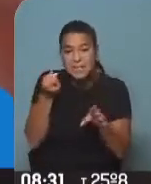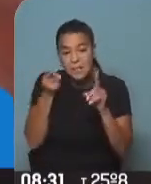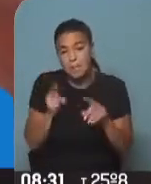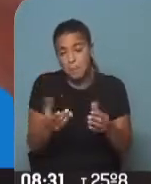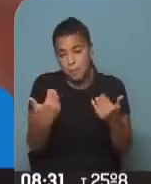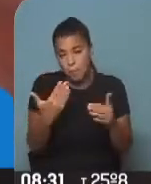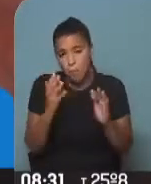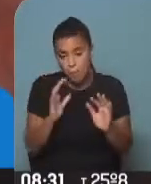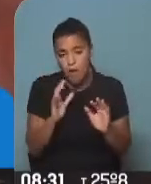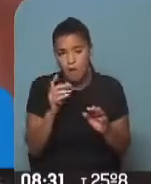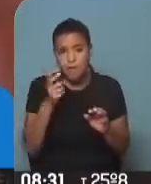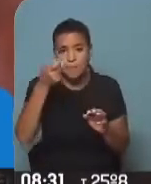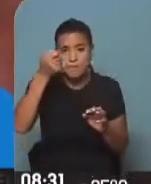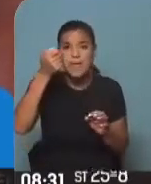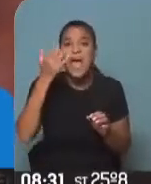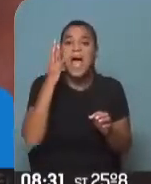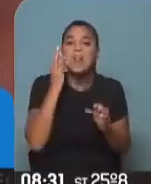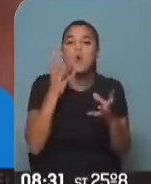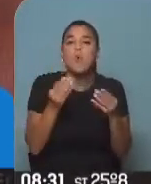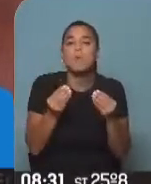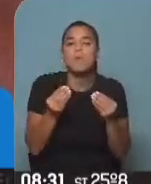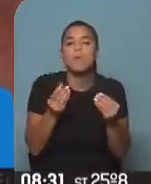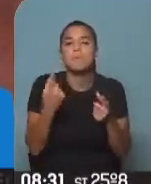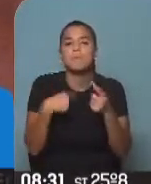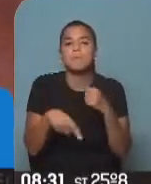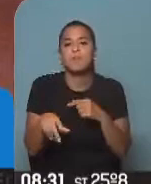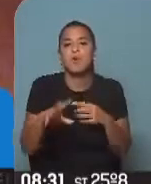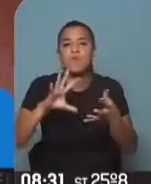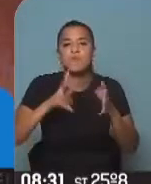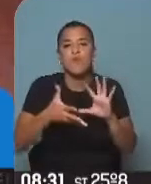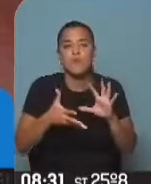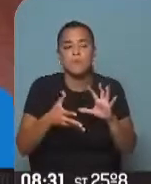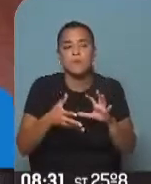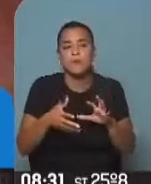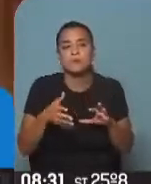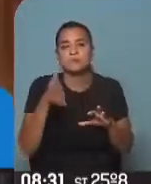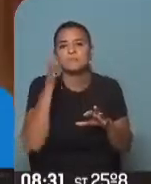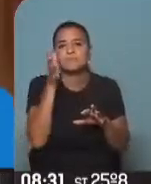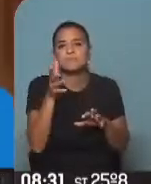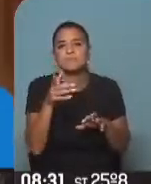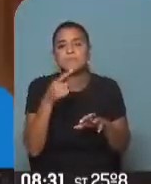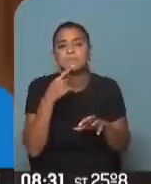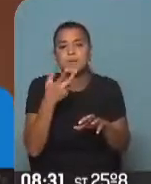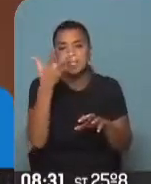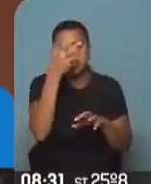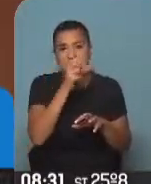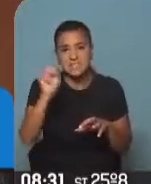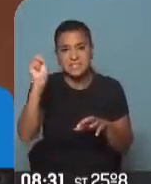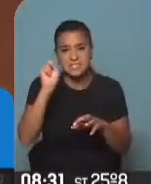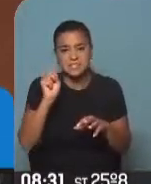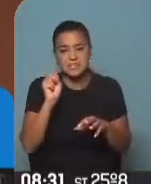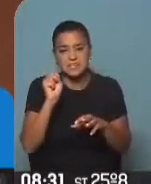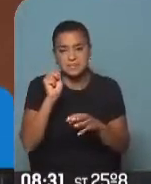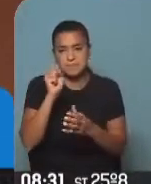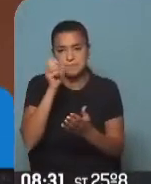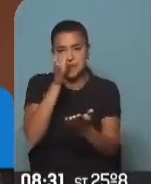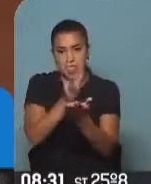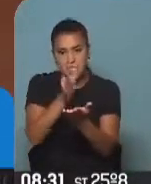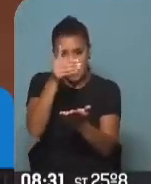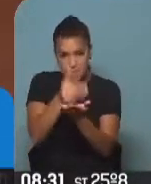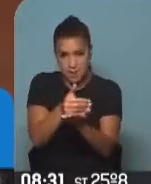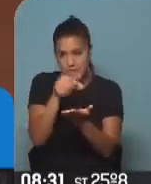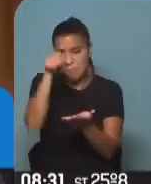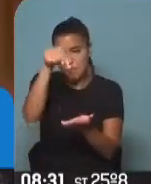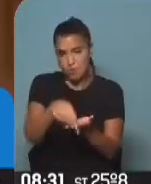tiene que haber algo de humedad, pero no de manera tal que se generen hongos. Te llevo el departamento de neumonología del Hospital de Clínicas en este